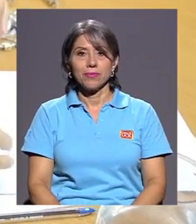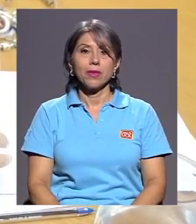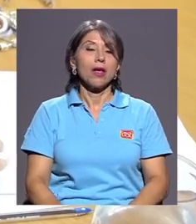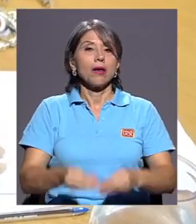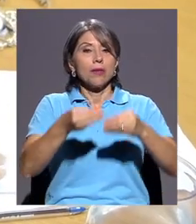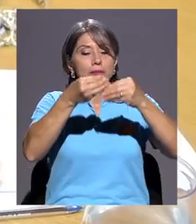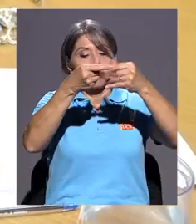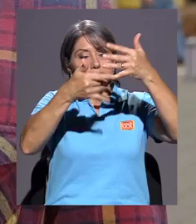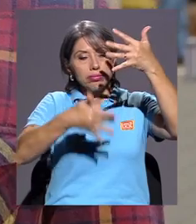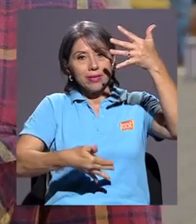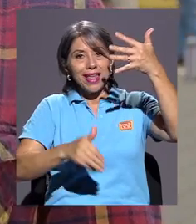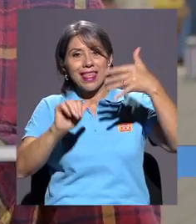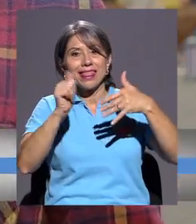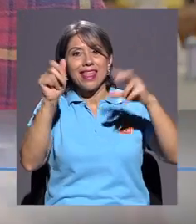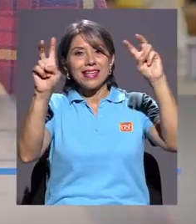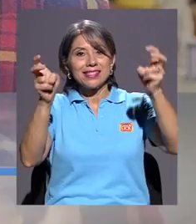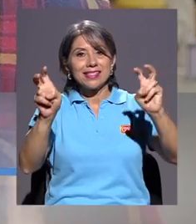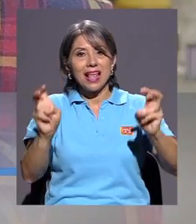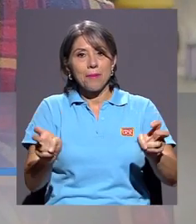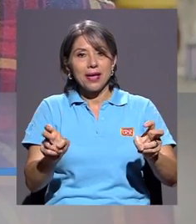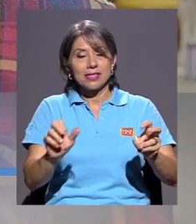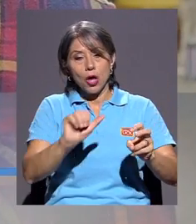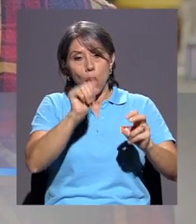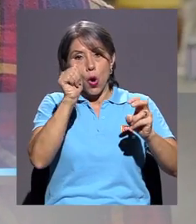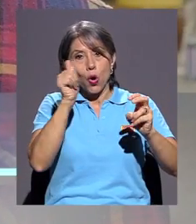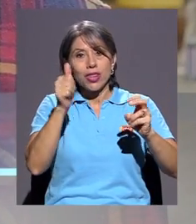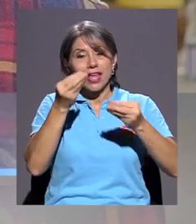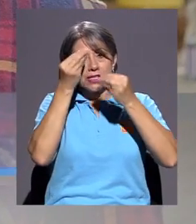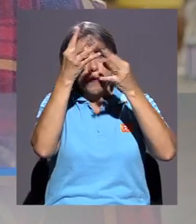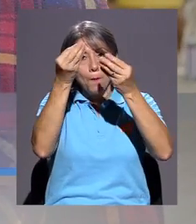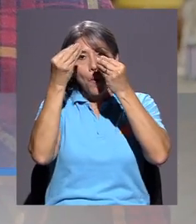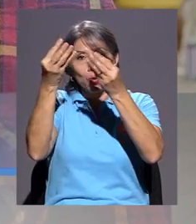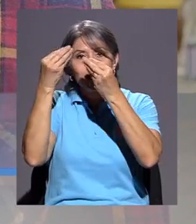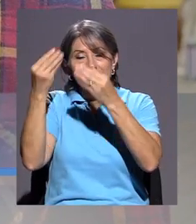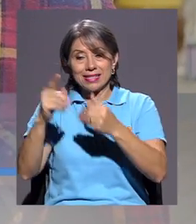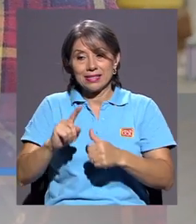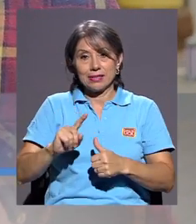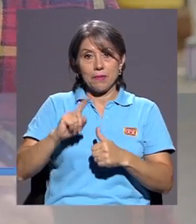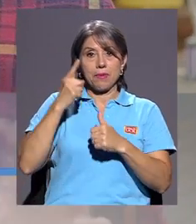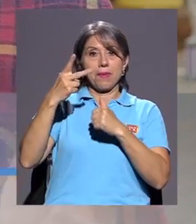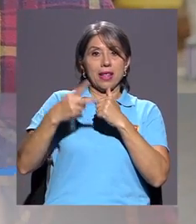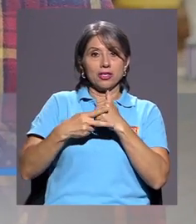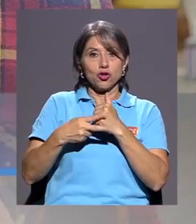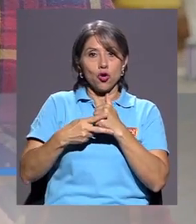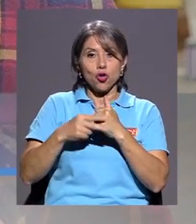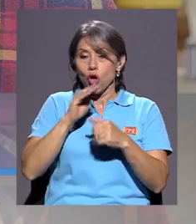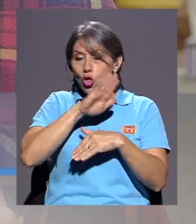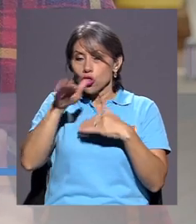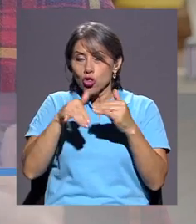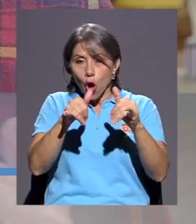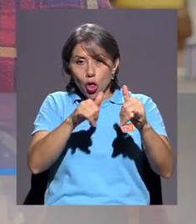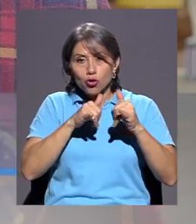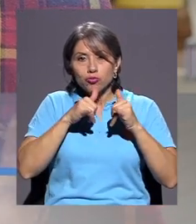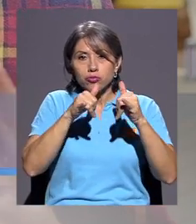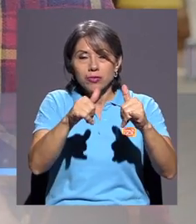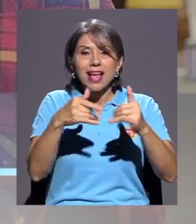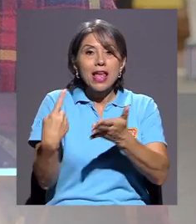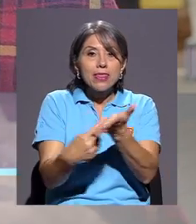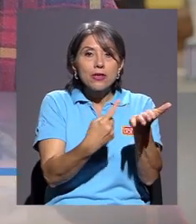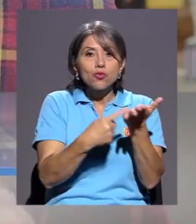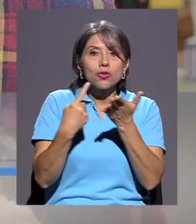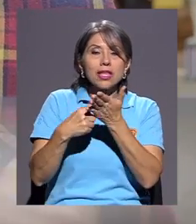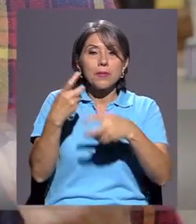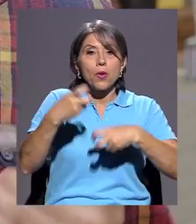Un abanico de 10 temas o 10 podcasts que estamos sacando en esta primera edición que tienen todos como eje en común discutir